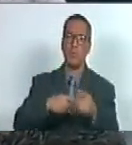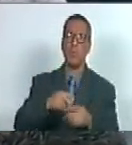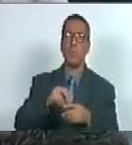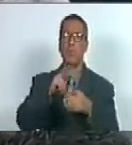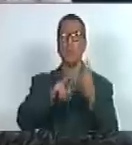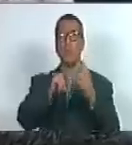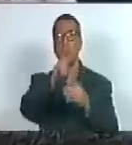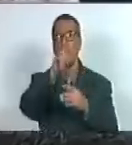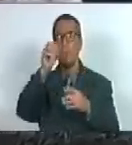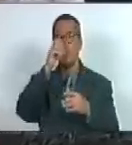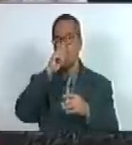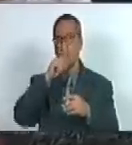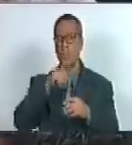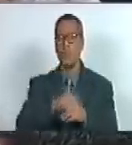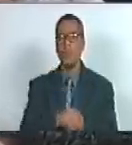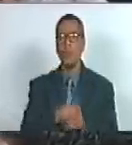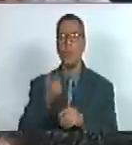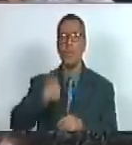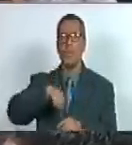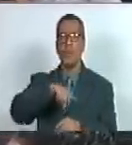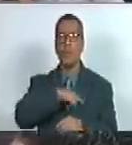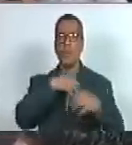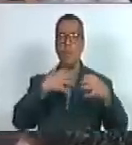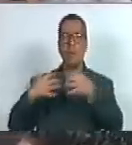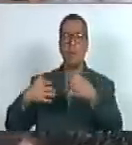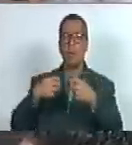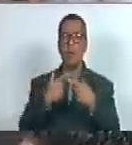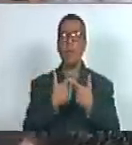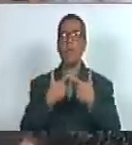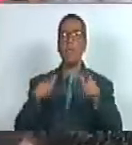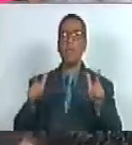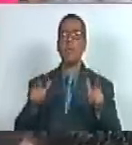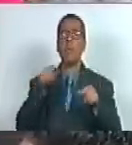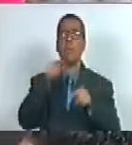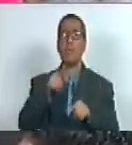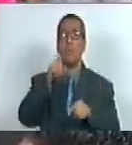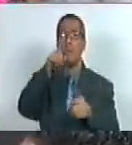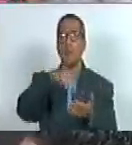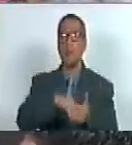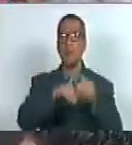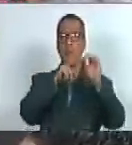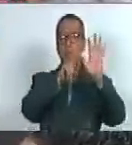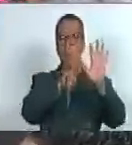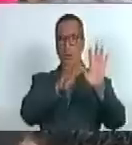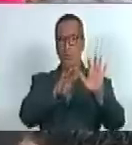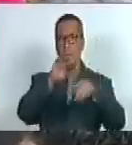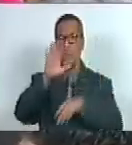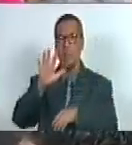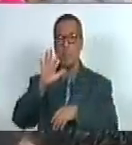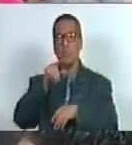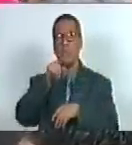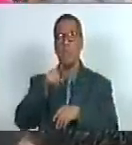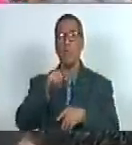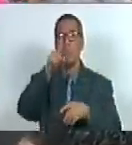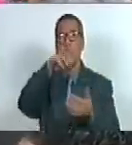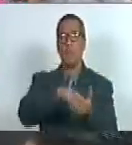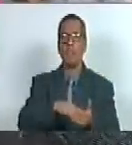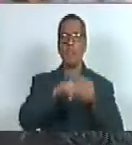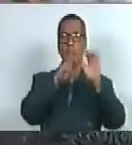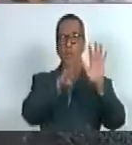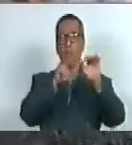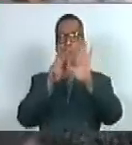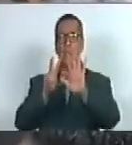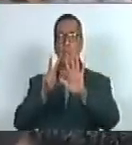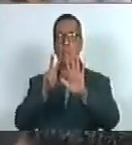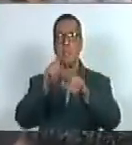años de nuestra guerra de independencia es en 1795 y no en 1797